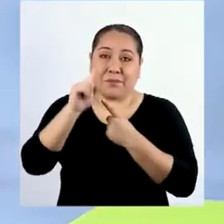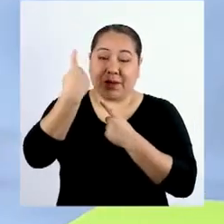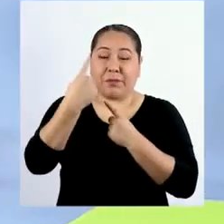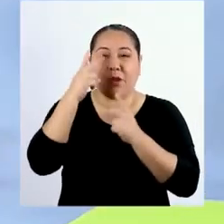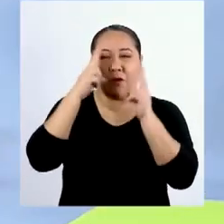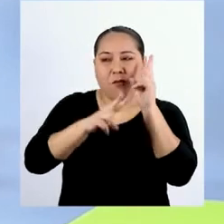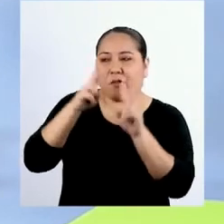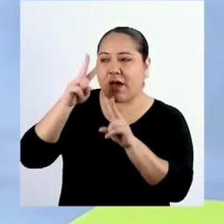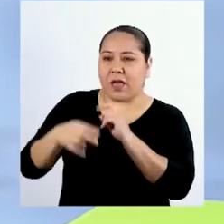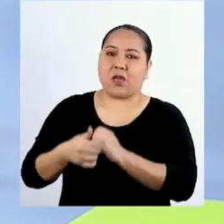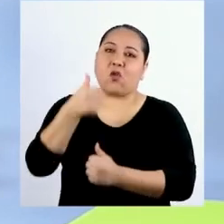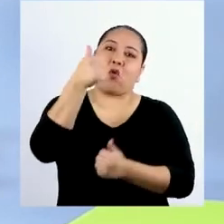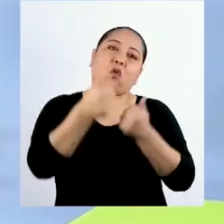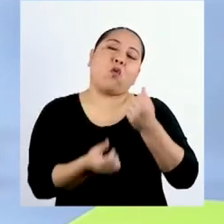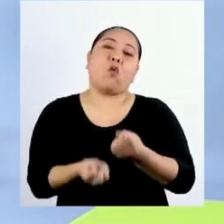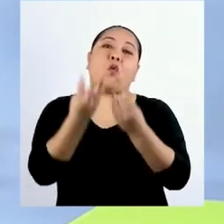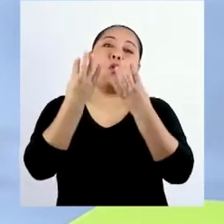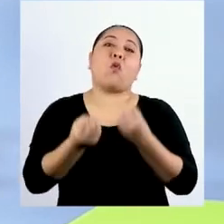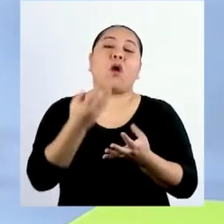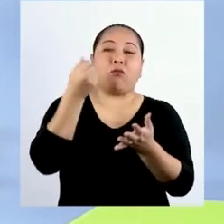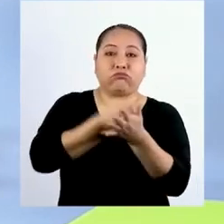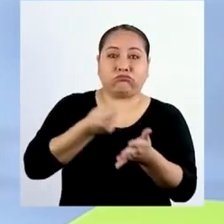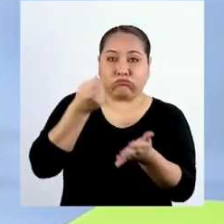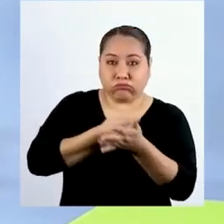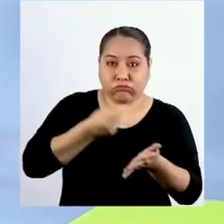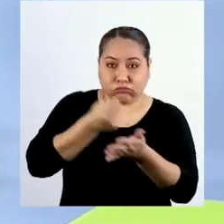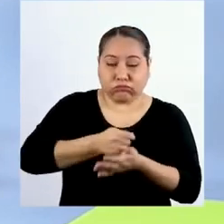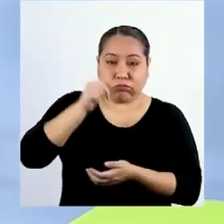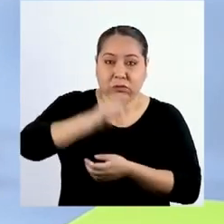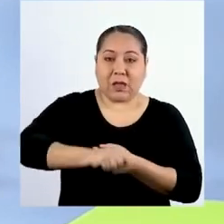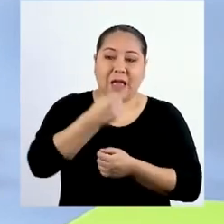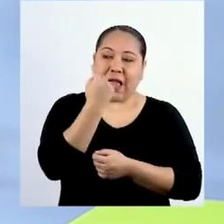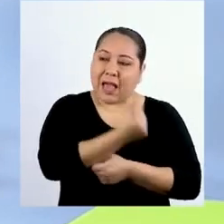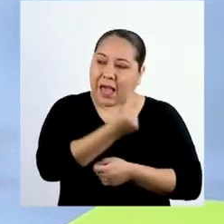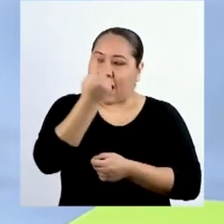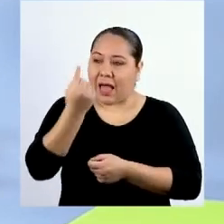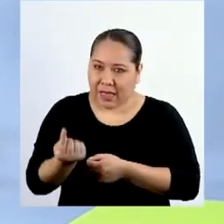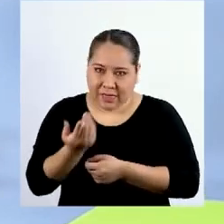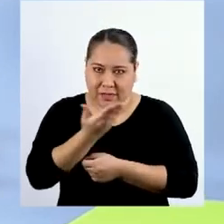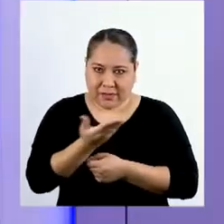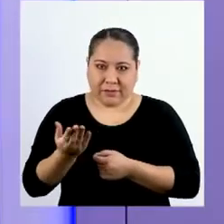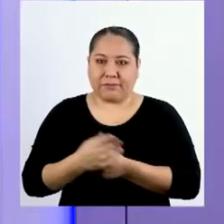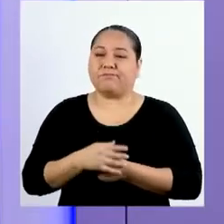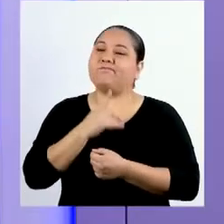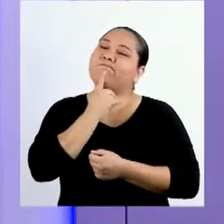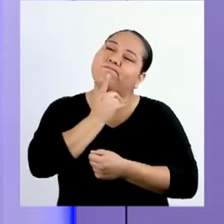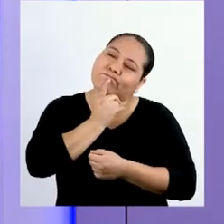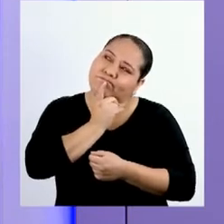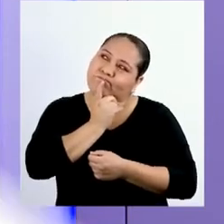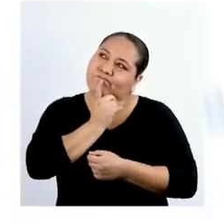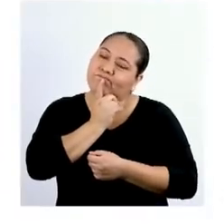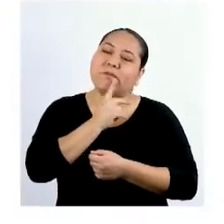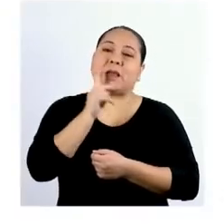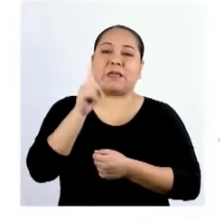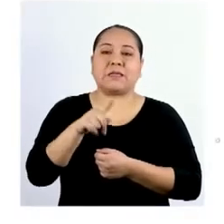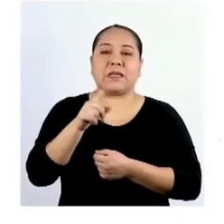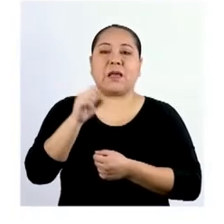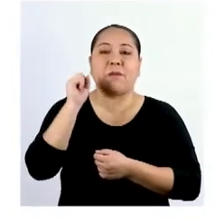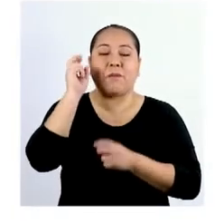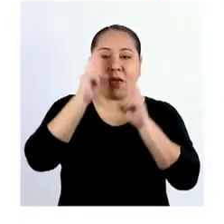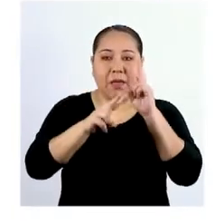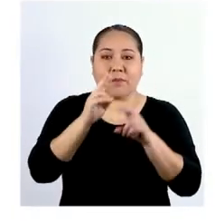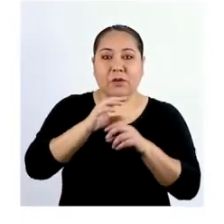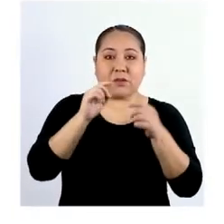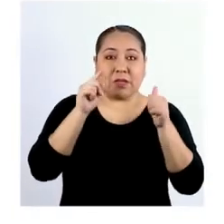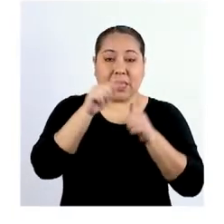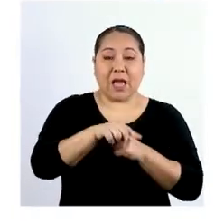tendríamos que calcular cuánto se va a invertir en cada opción. Vemos que en